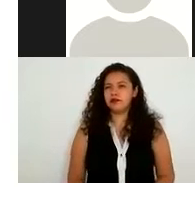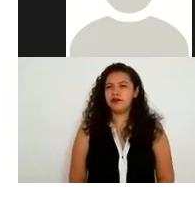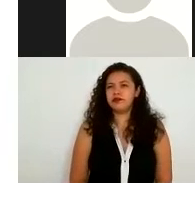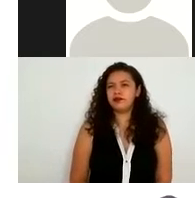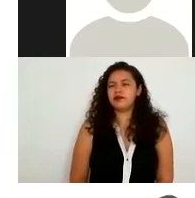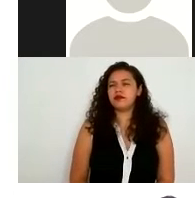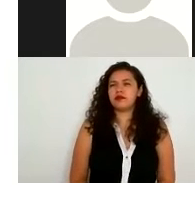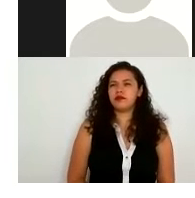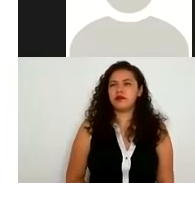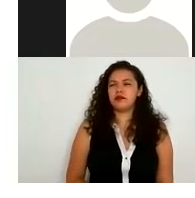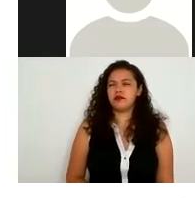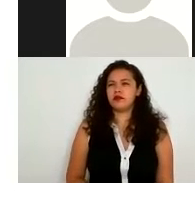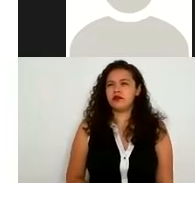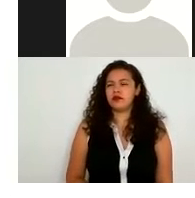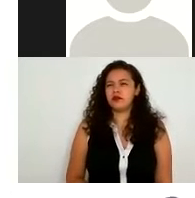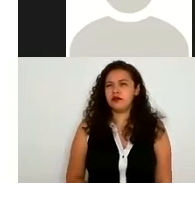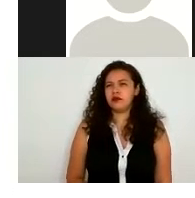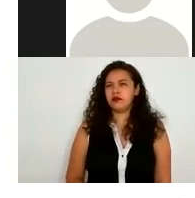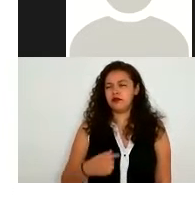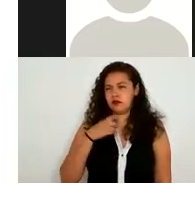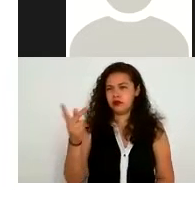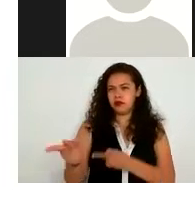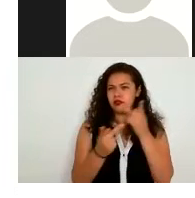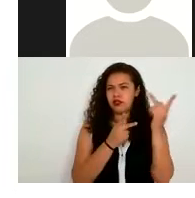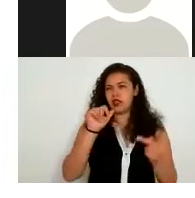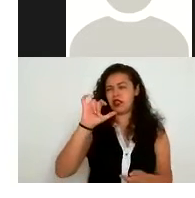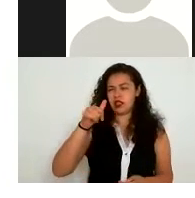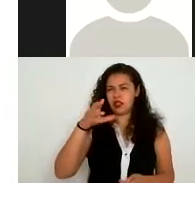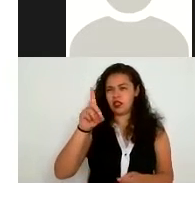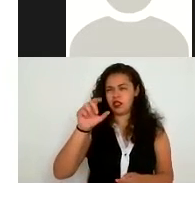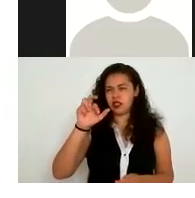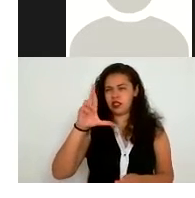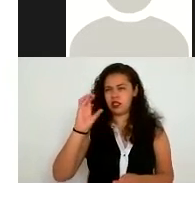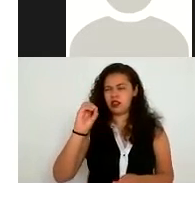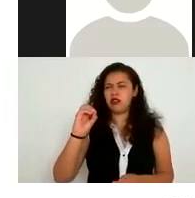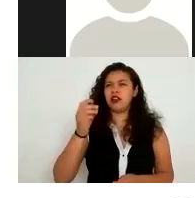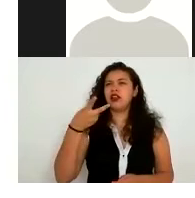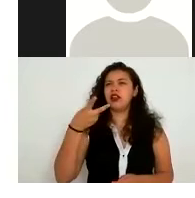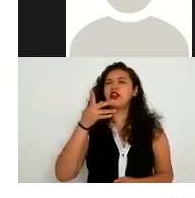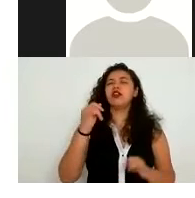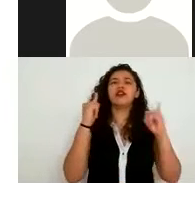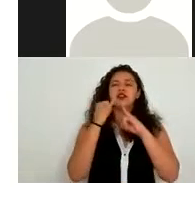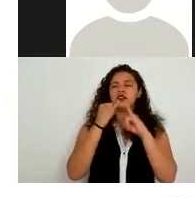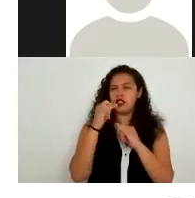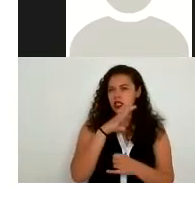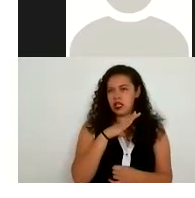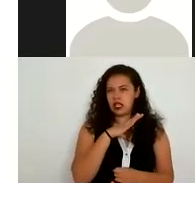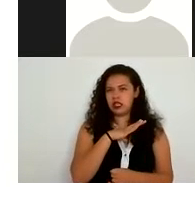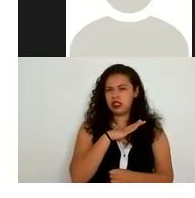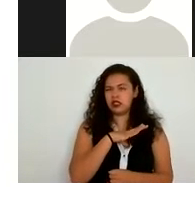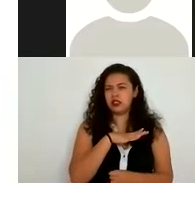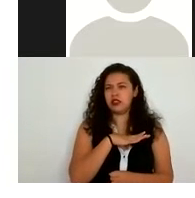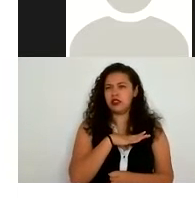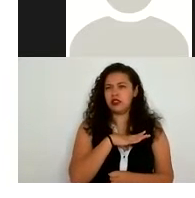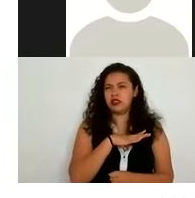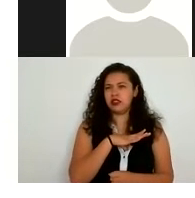entonces retomando la pregunta de Alejandro alguien dentro de sus instituciones o está identificando que se está